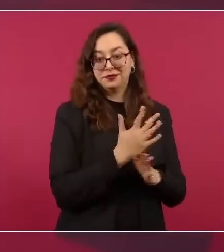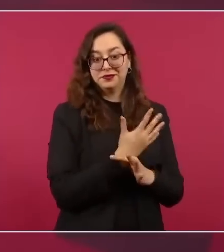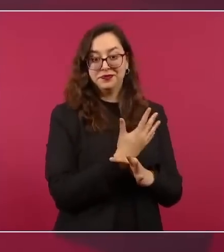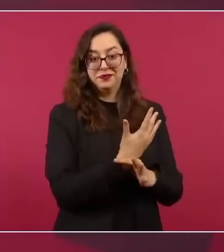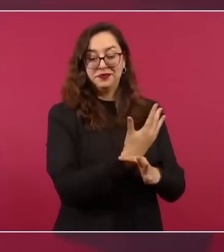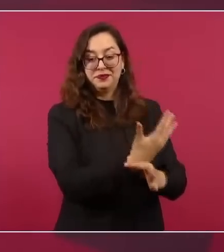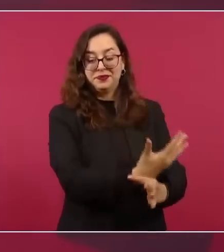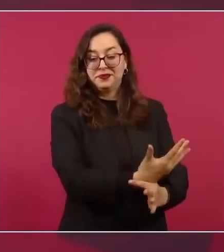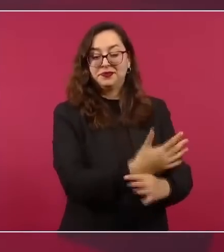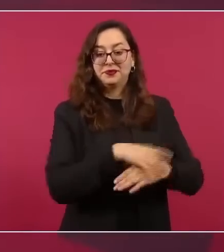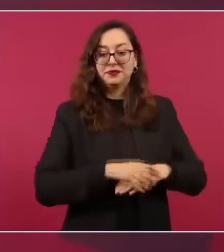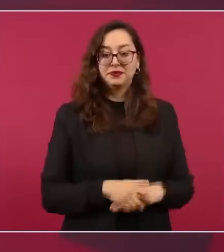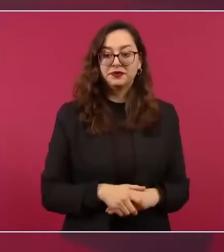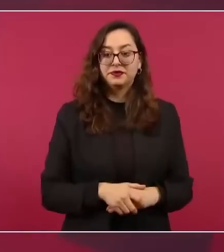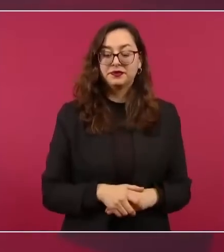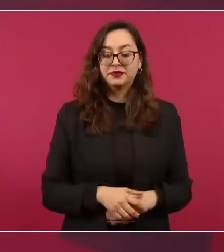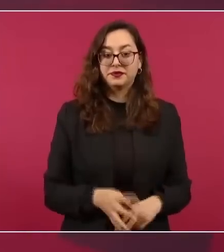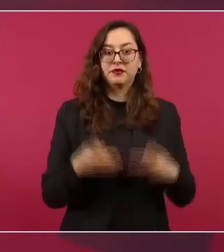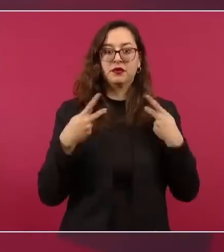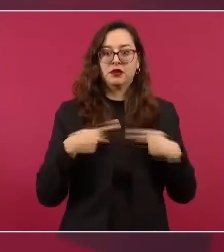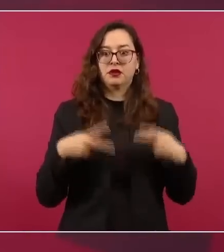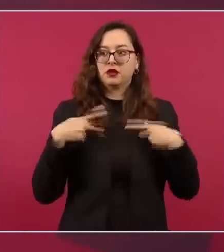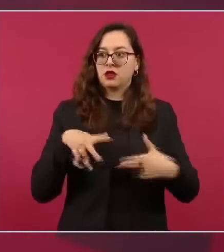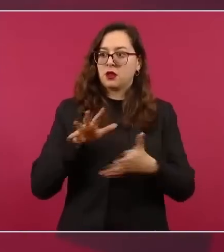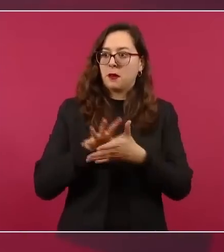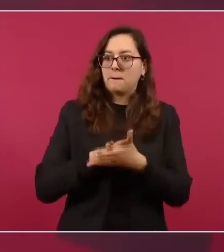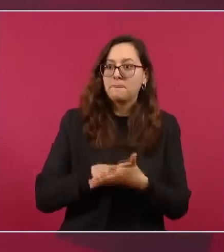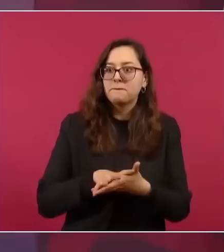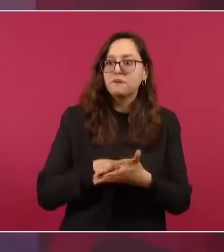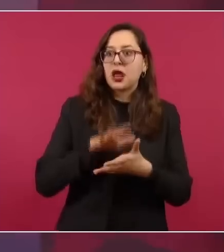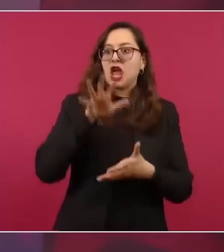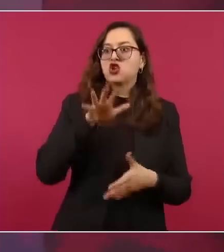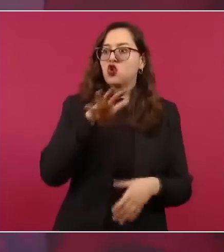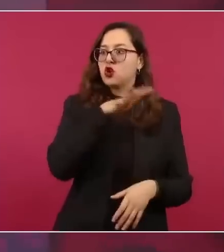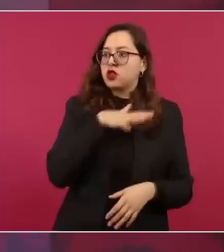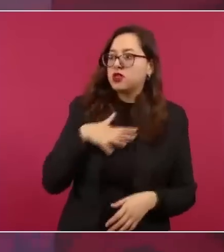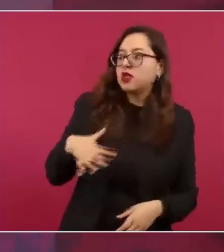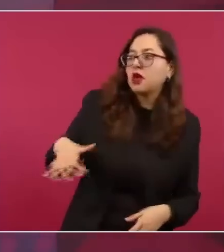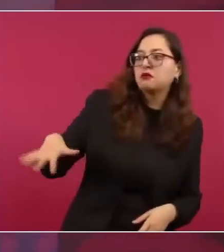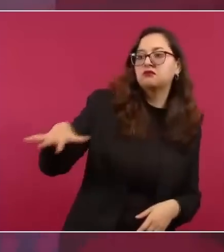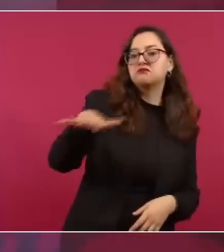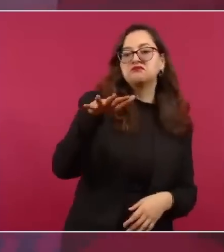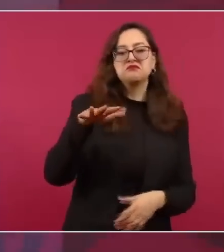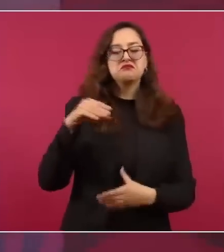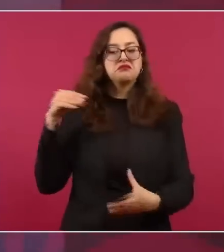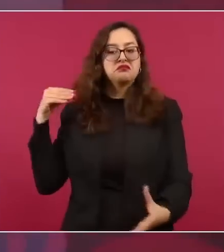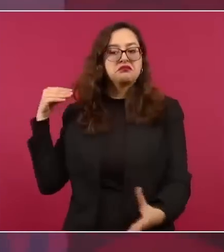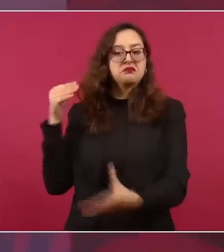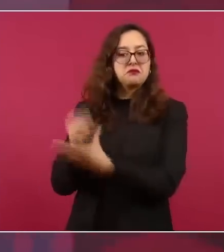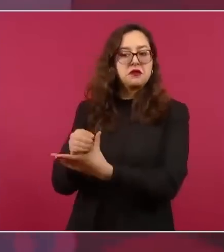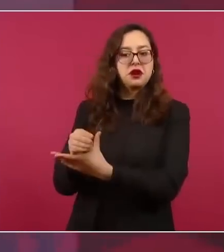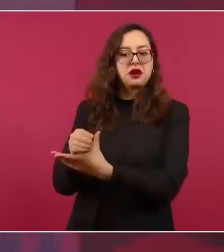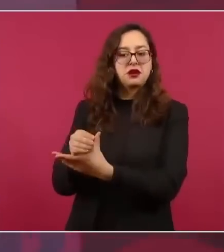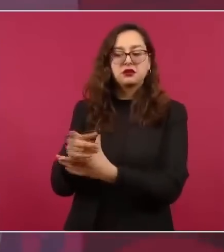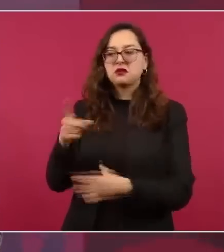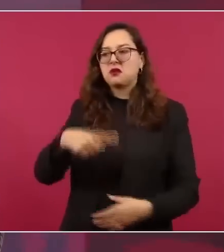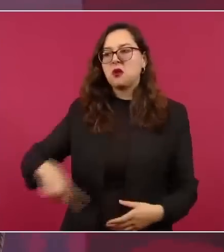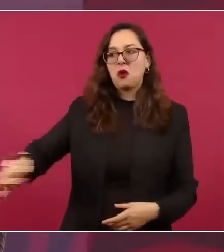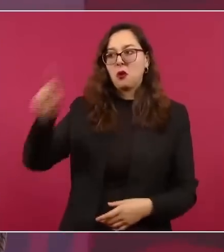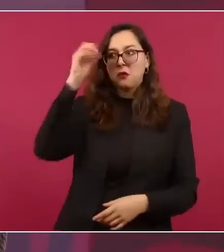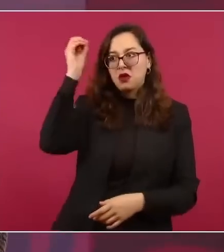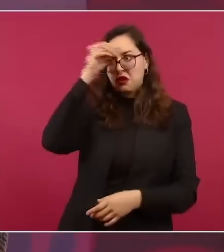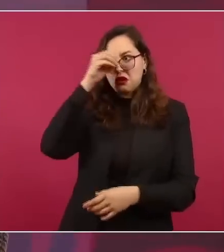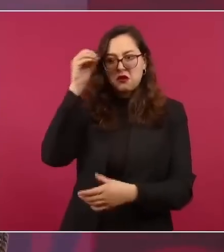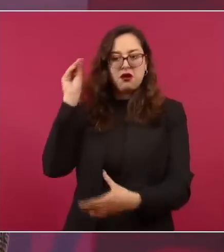les importaba el pueblo, la opinión del pueblo.